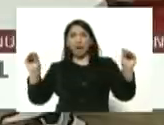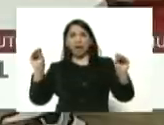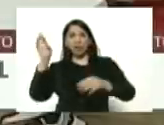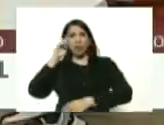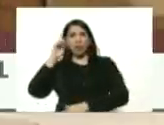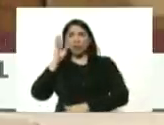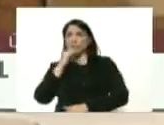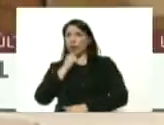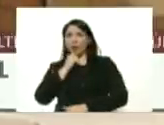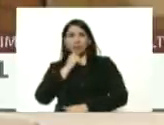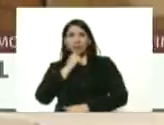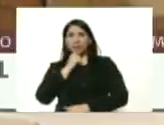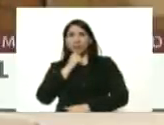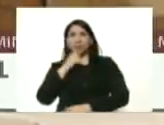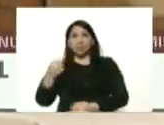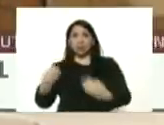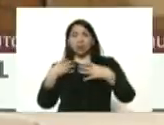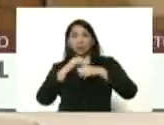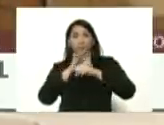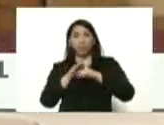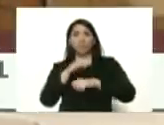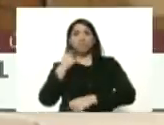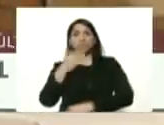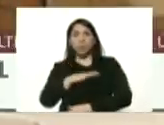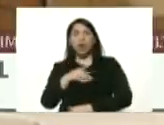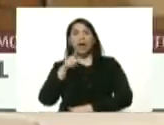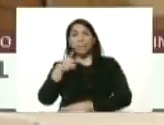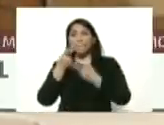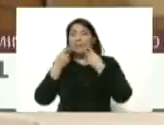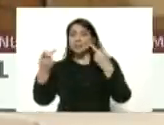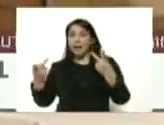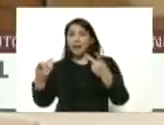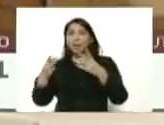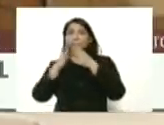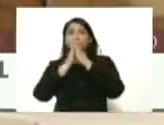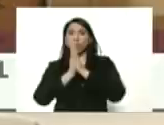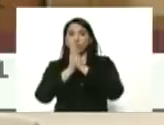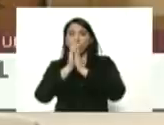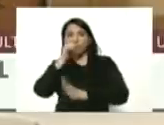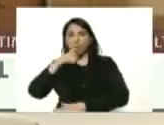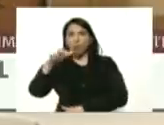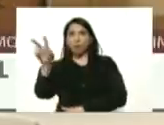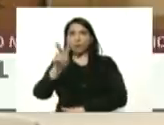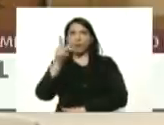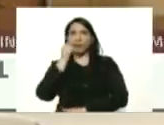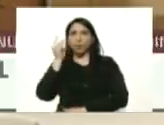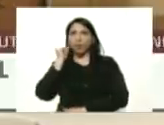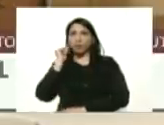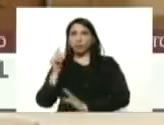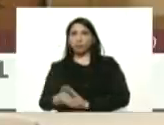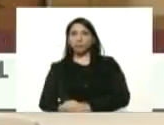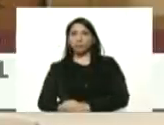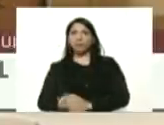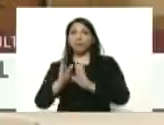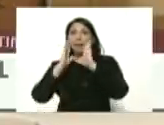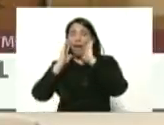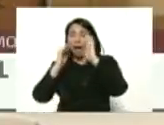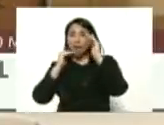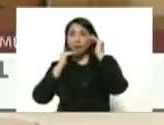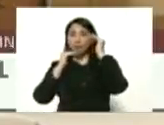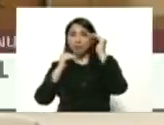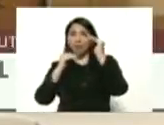coronavirus y falleció el mensaje para los venezolanos y para todas las venezolanas es atender